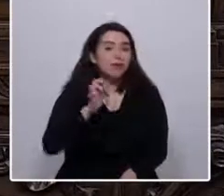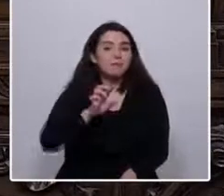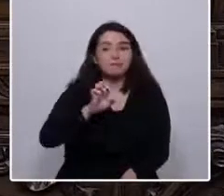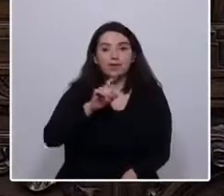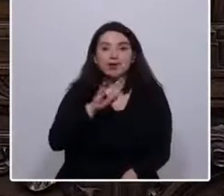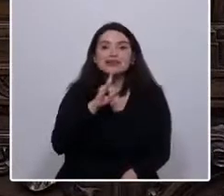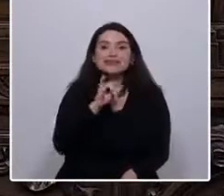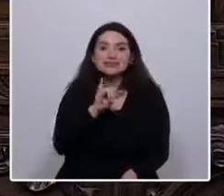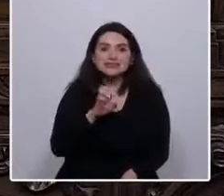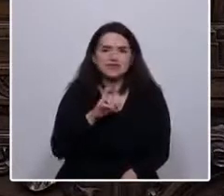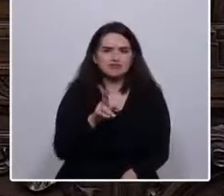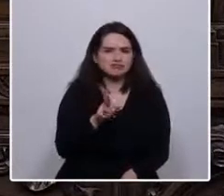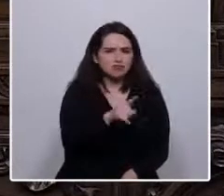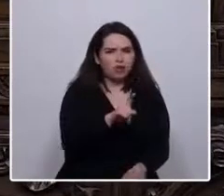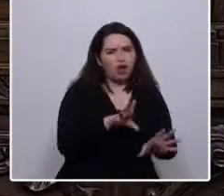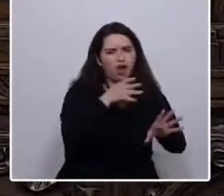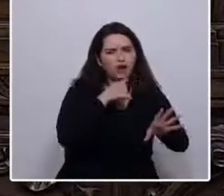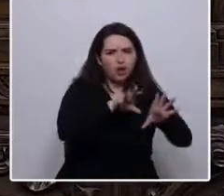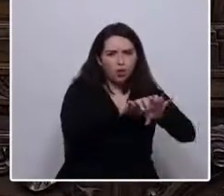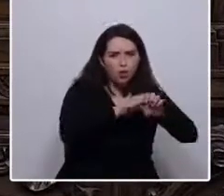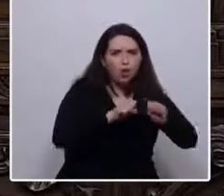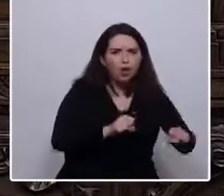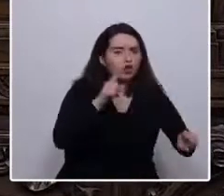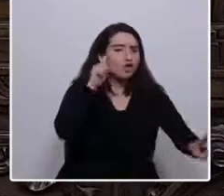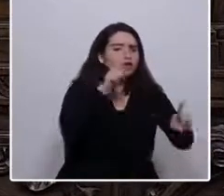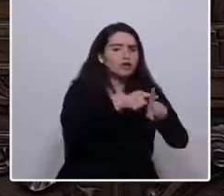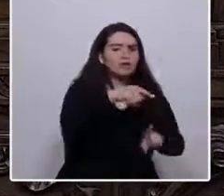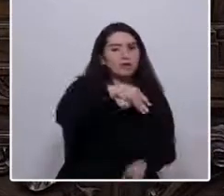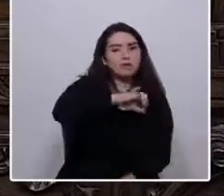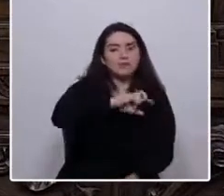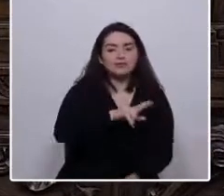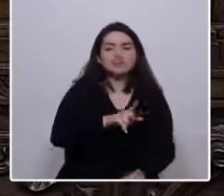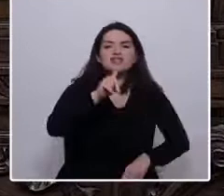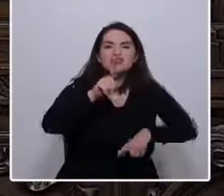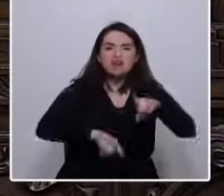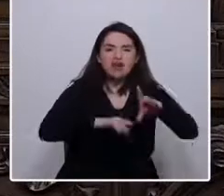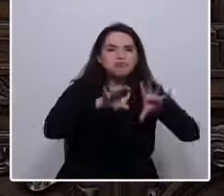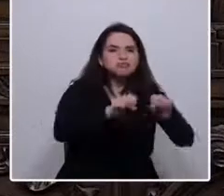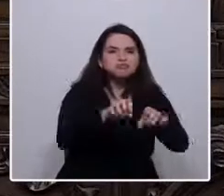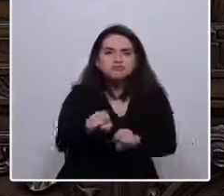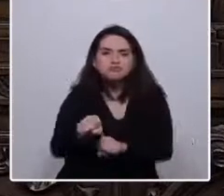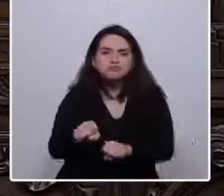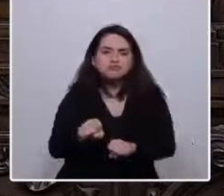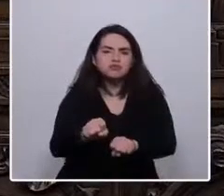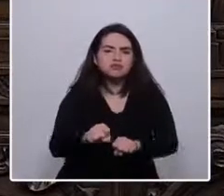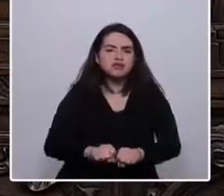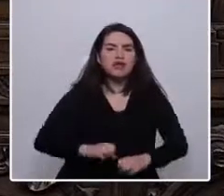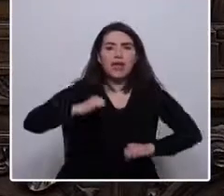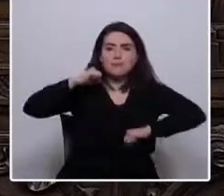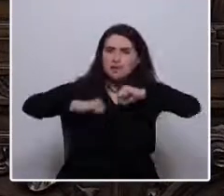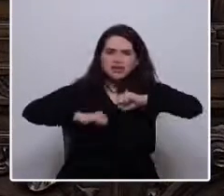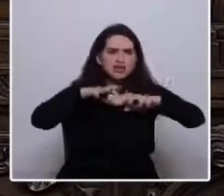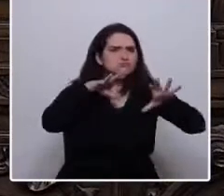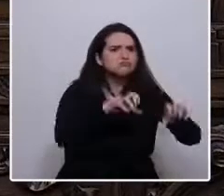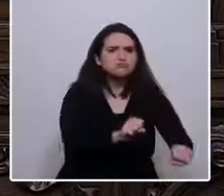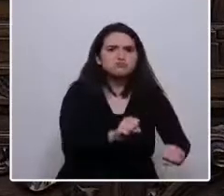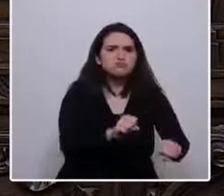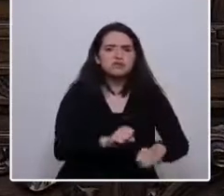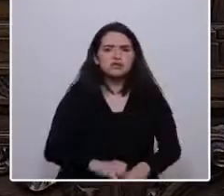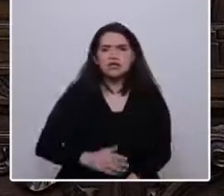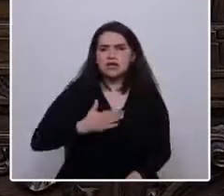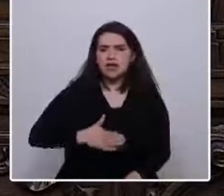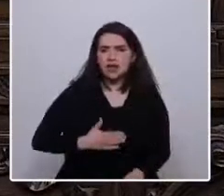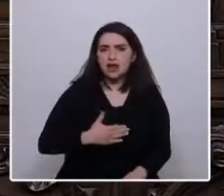despropósitos del MIR. Los hitos, se tomaban las tierras que no había para qué tomárselas, se tomaban fábricas y querían los cordones